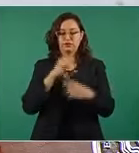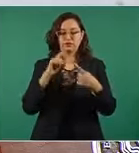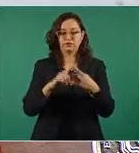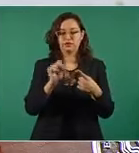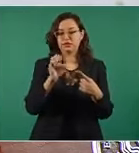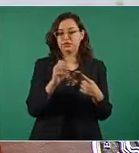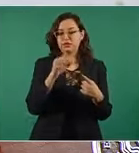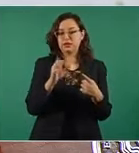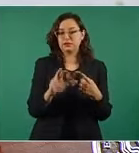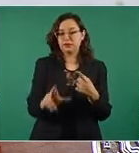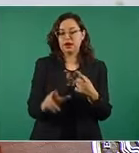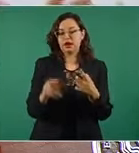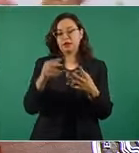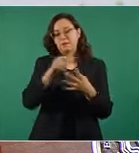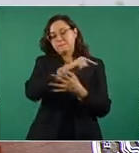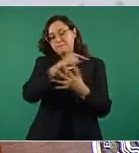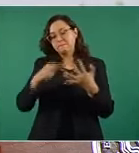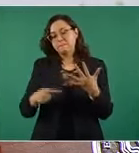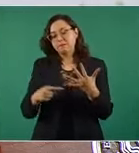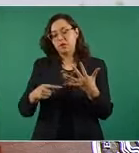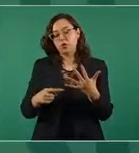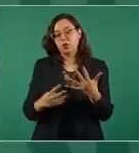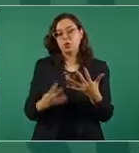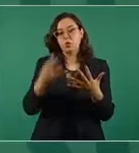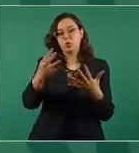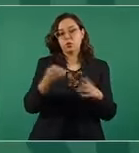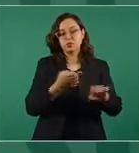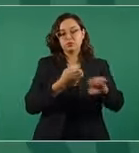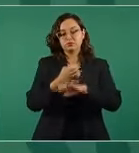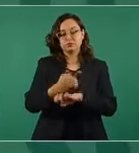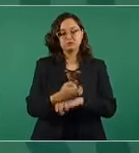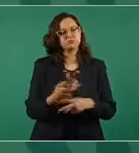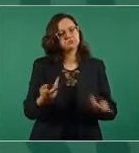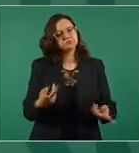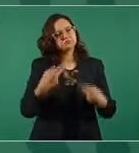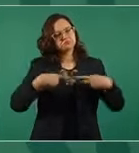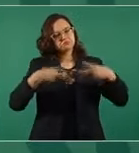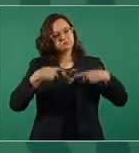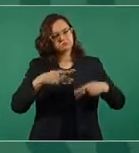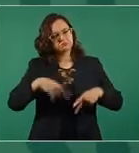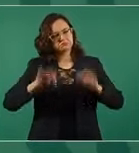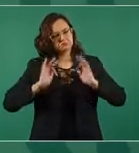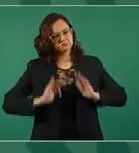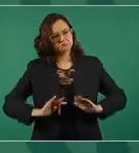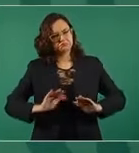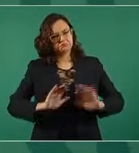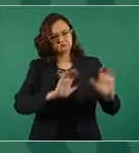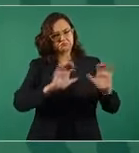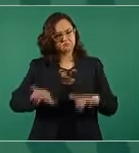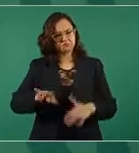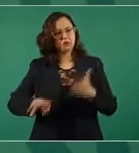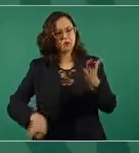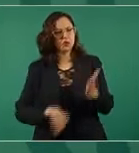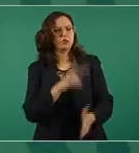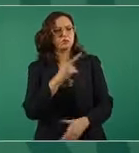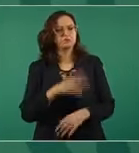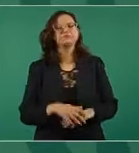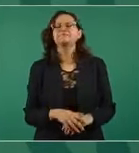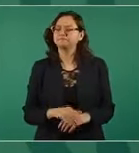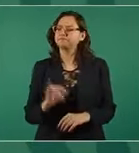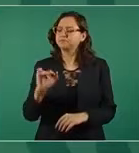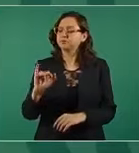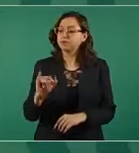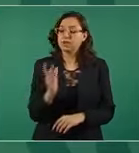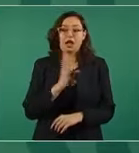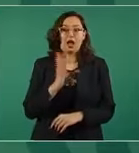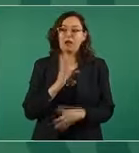cuatro estados, los dueños. ¿Pueden tener la tranquilidad de estos trabajadores? Sí, porque se están creando empleos